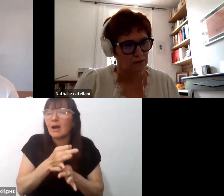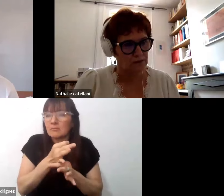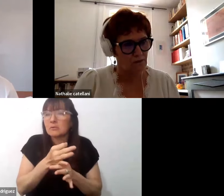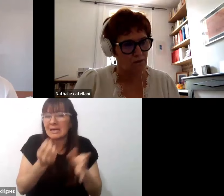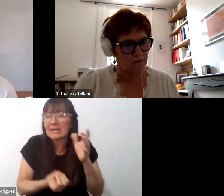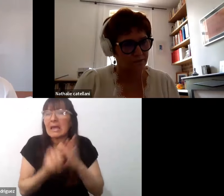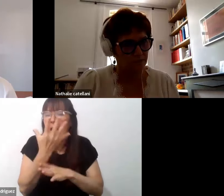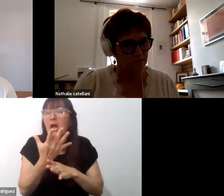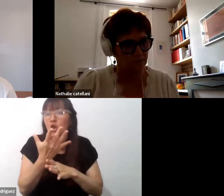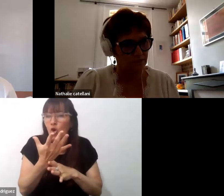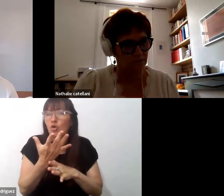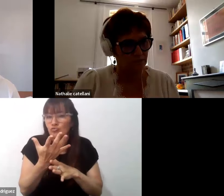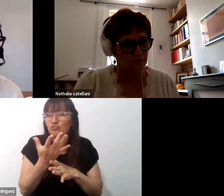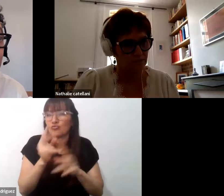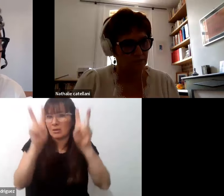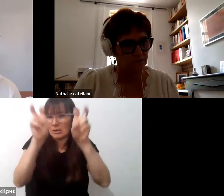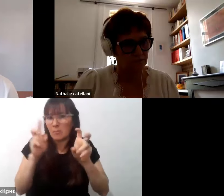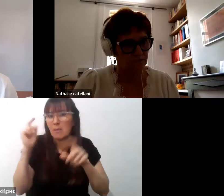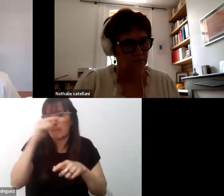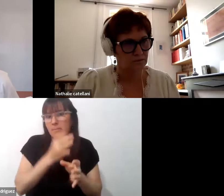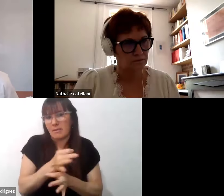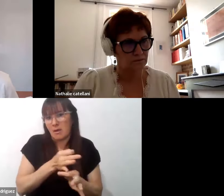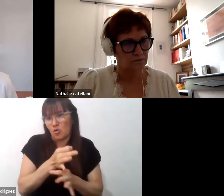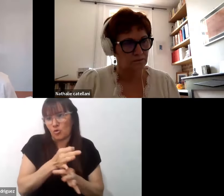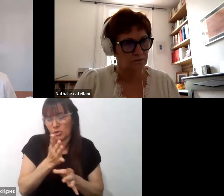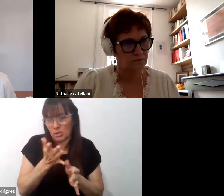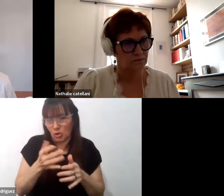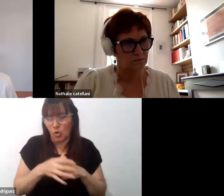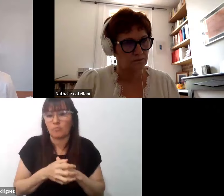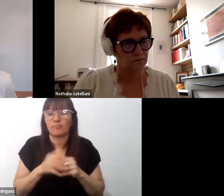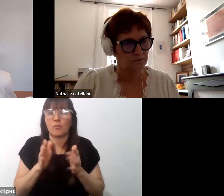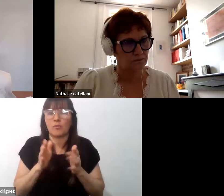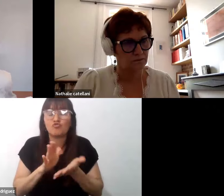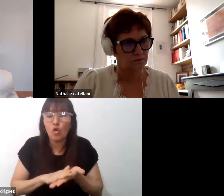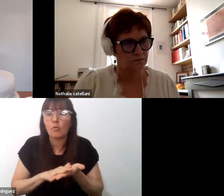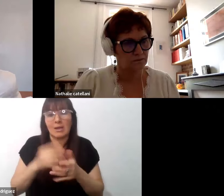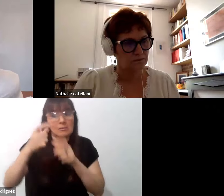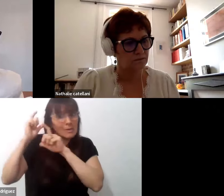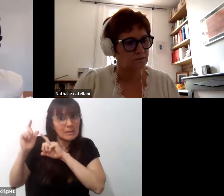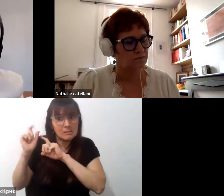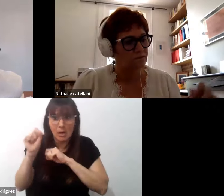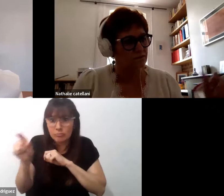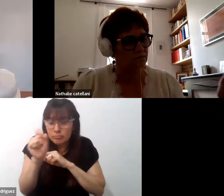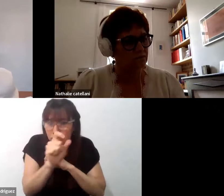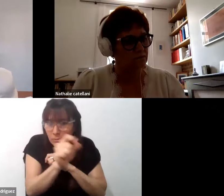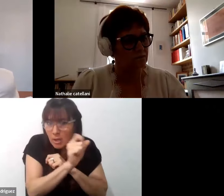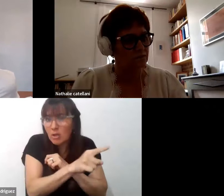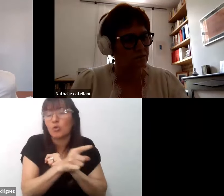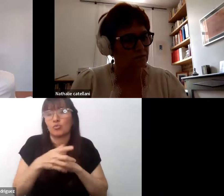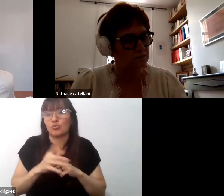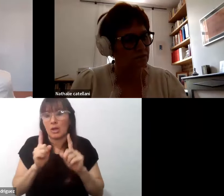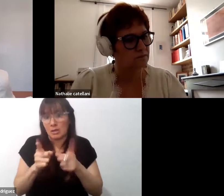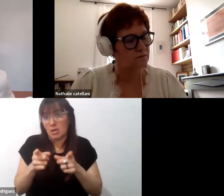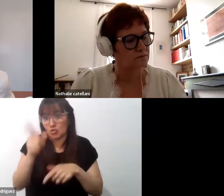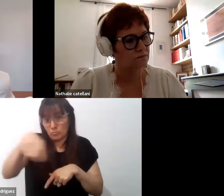a través de ejercicios reflexivos, ¿no? Sobre su propia experiencia, experiencias donde participaron, ¿no?